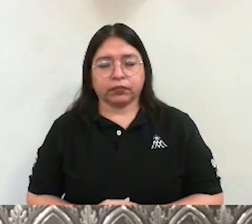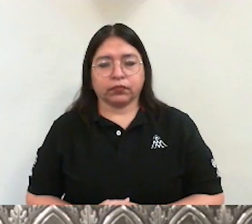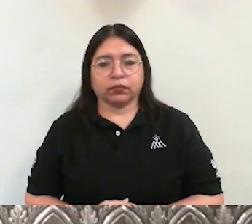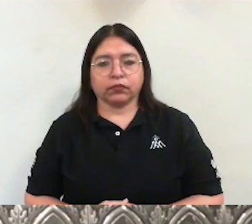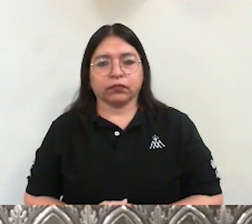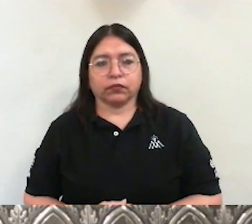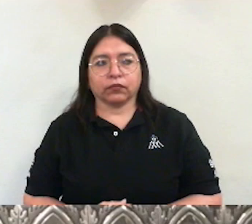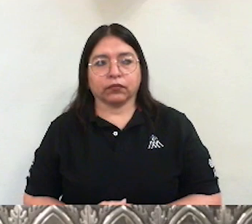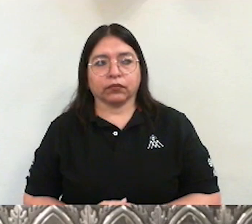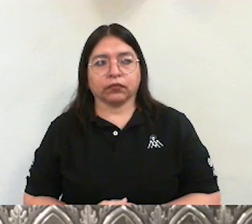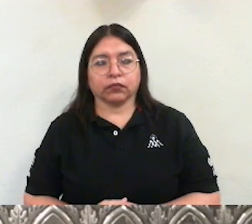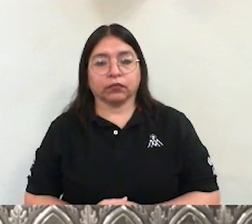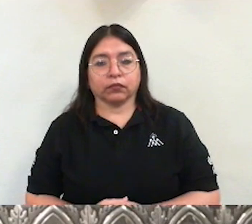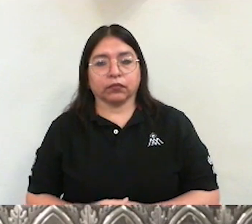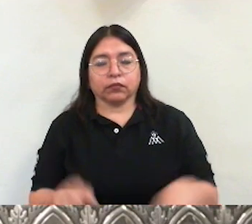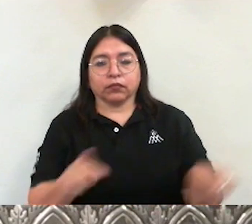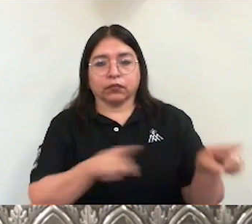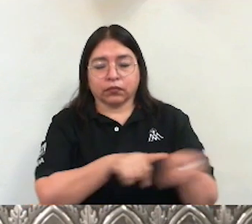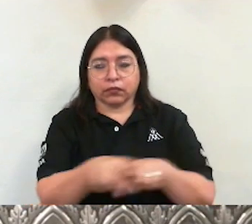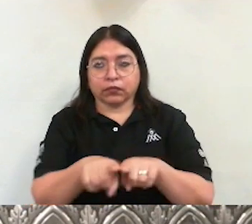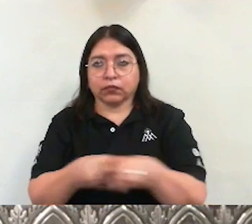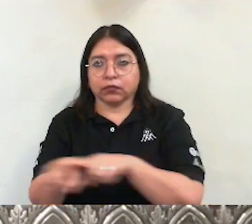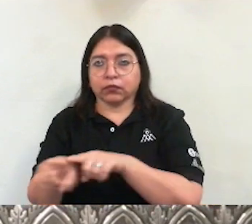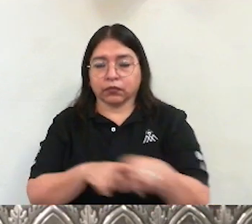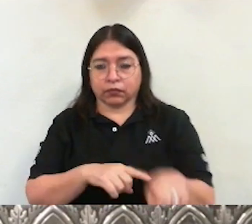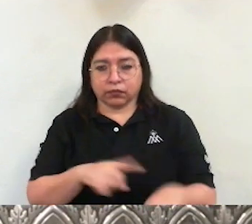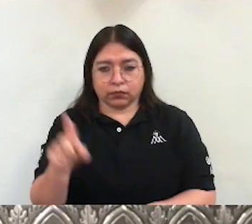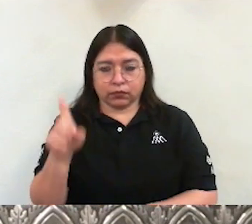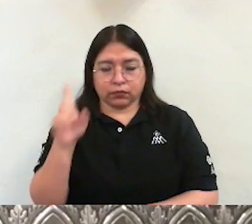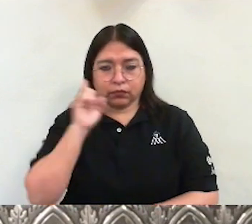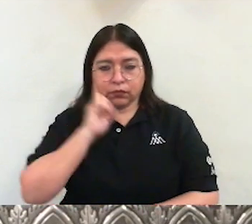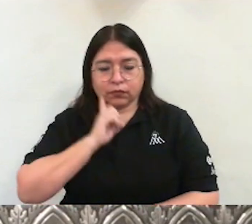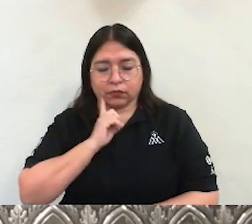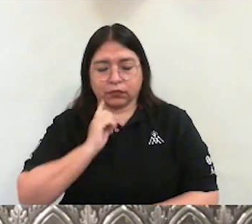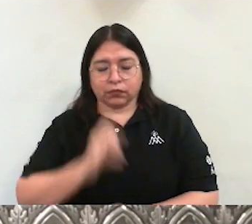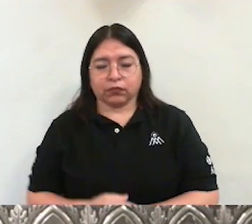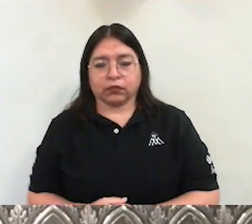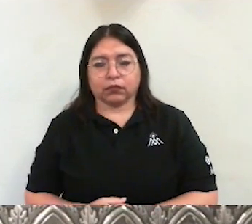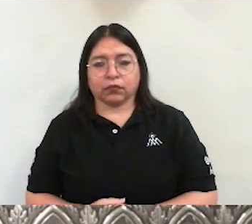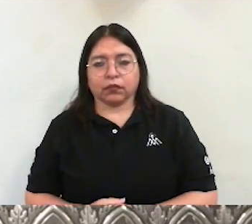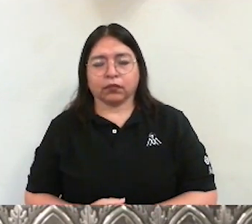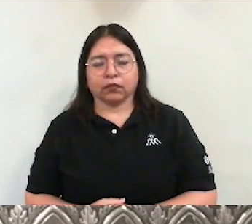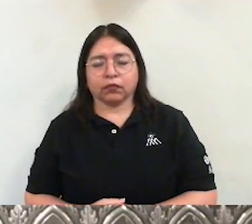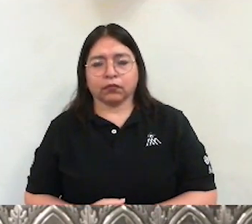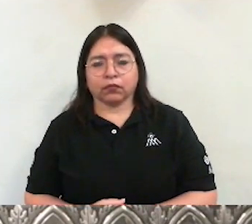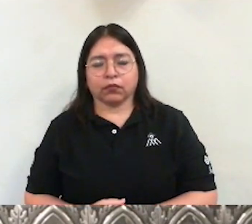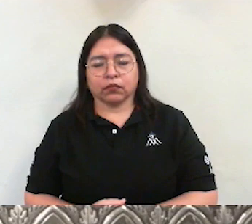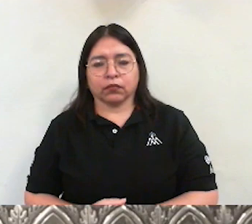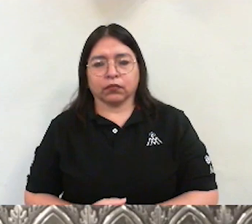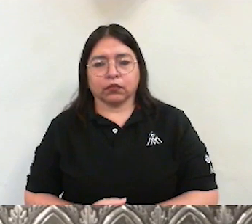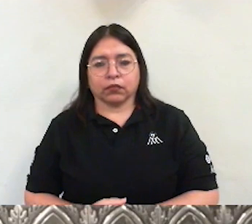Hermanas y hermanos, queremos que la iglesia